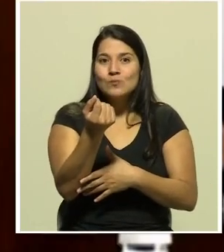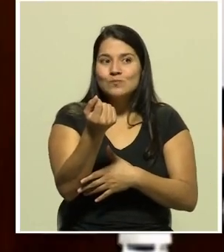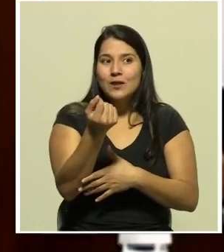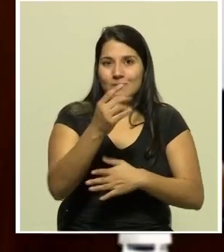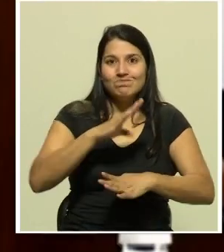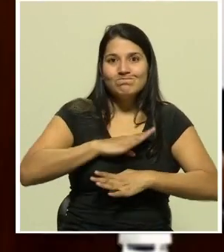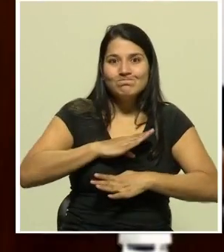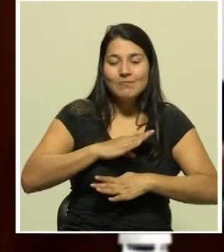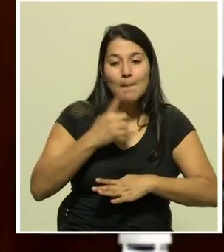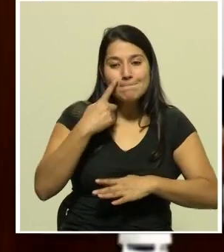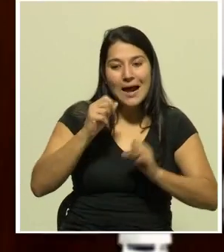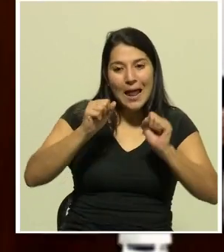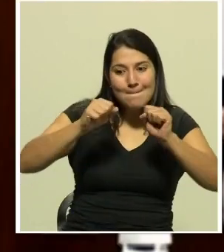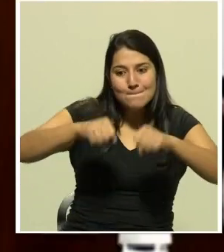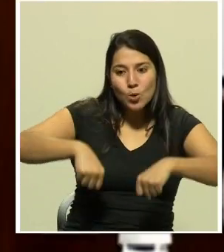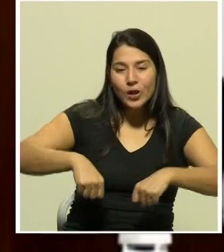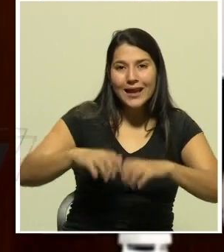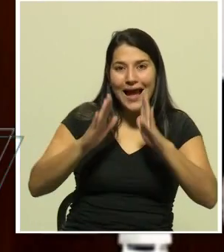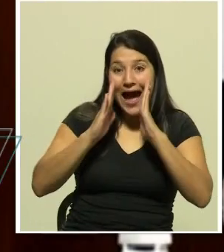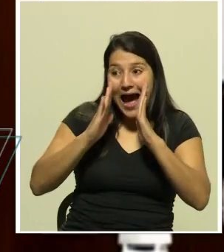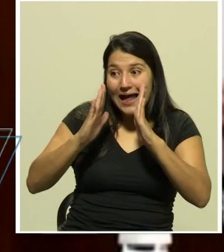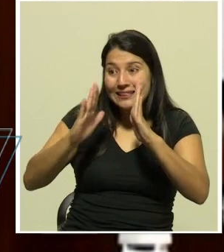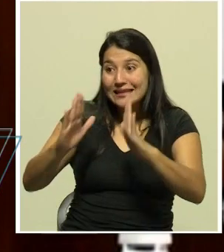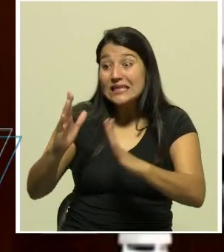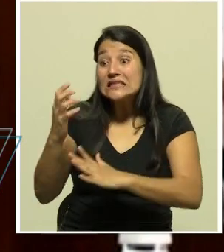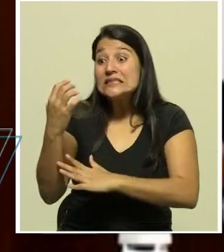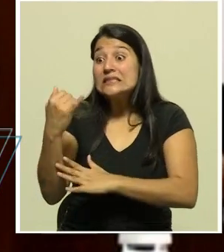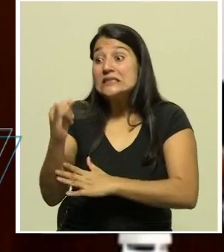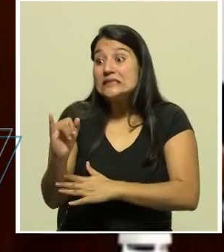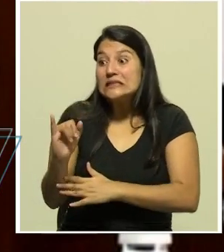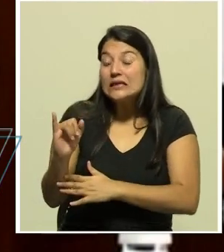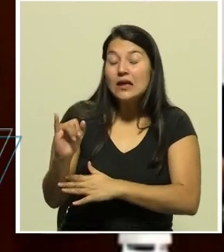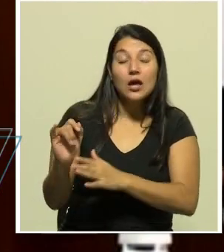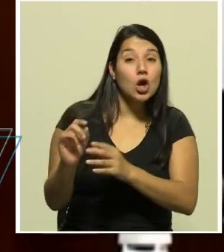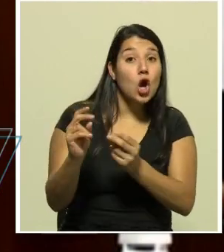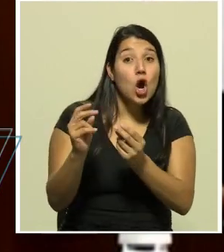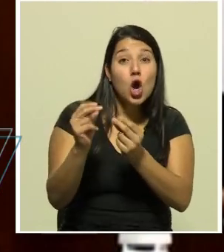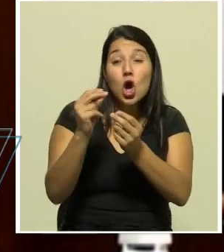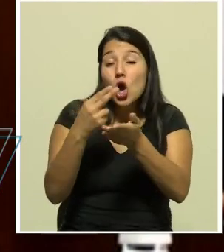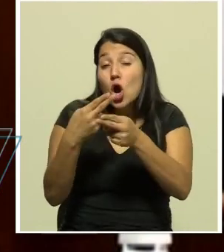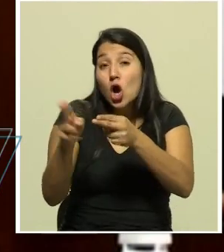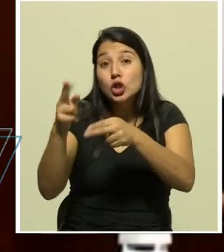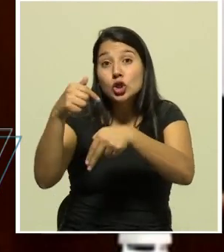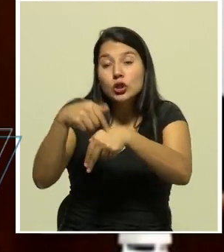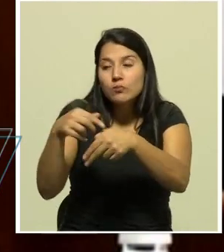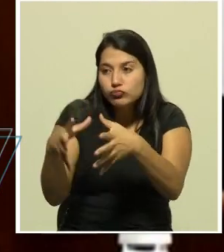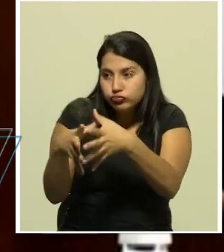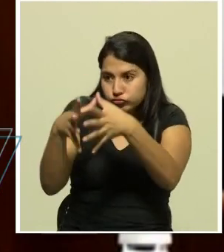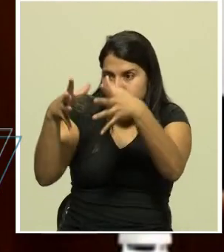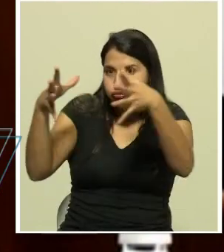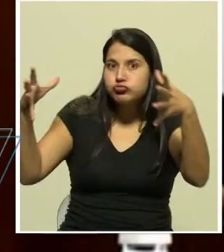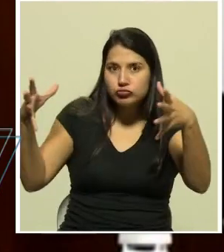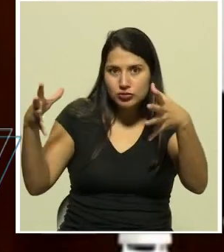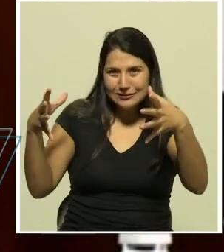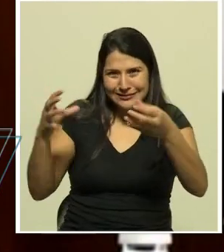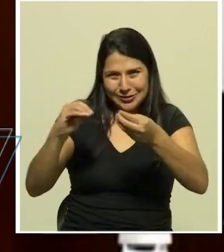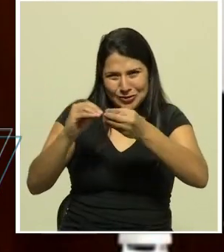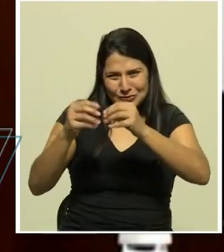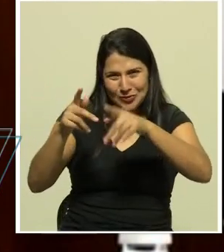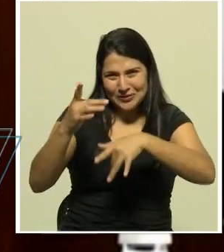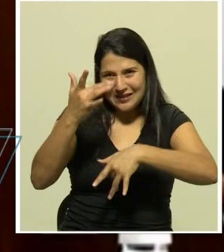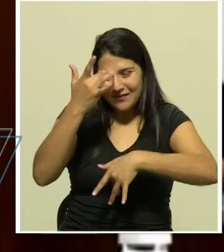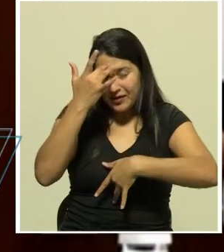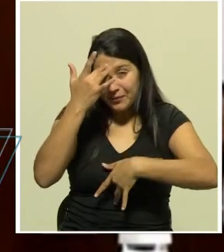creciente ola exponencial de pacientes si esa se da y entonces la caja va a hacer todo su